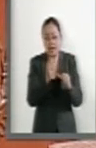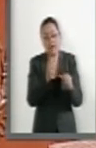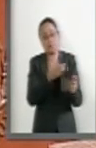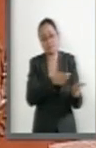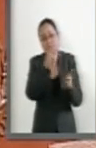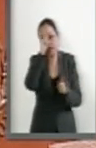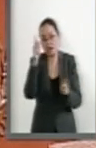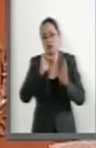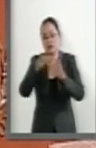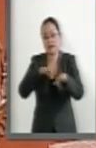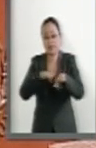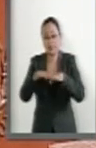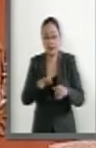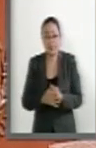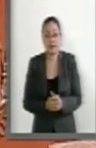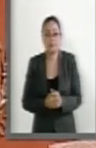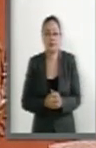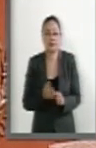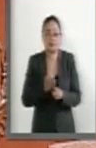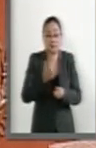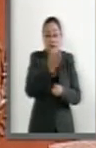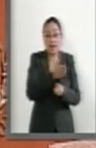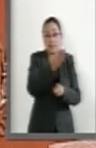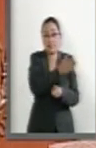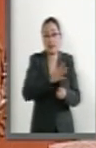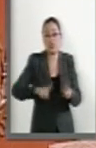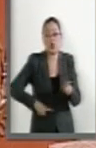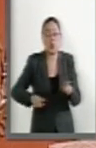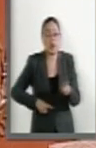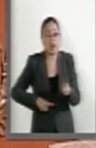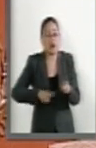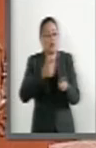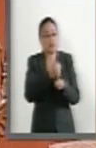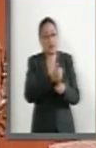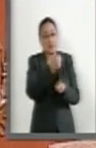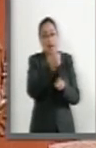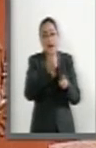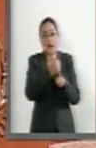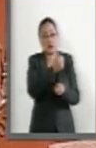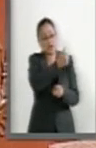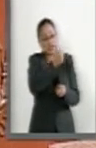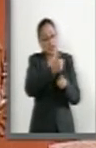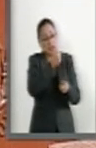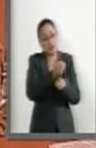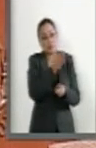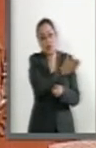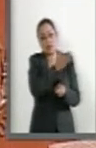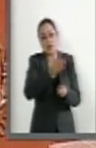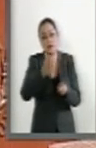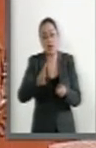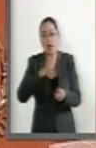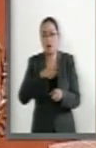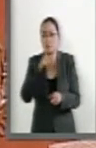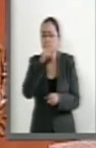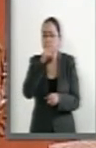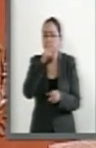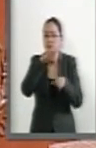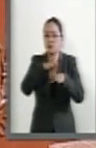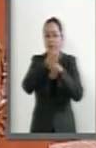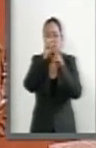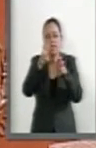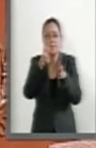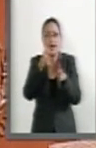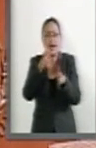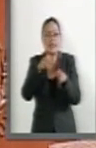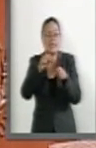destacar que en los dos sexenios pasados hubo un silencio con respecto a la salud sexual y reproductiva